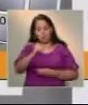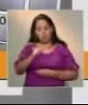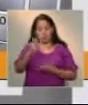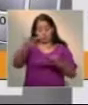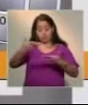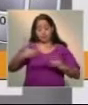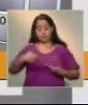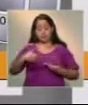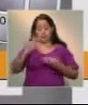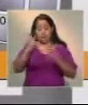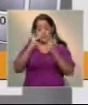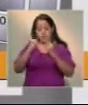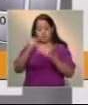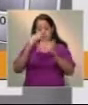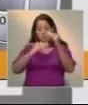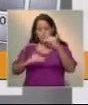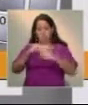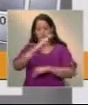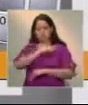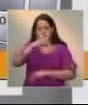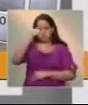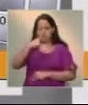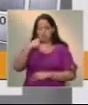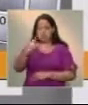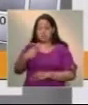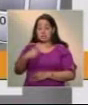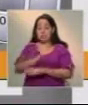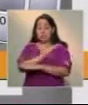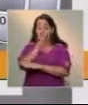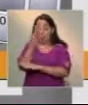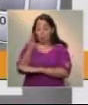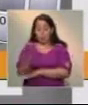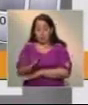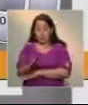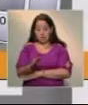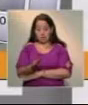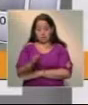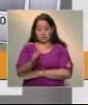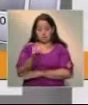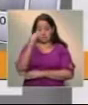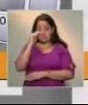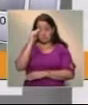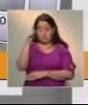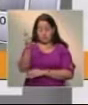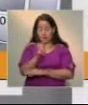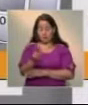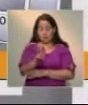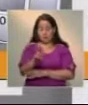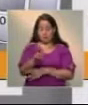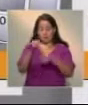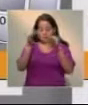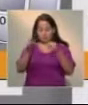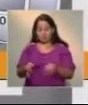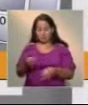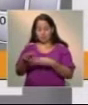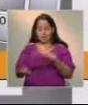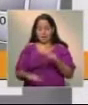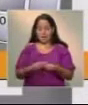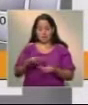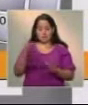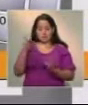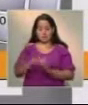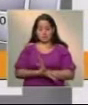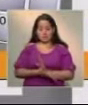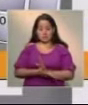me da el propio vicerrector administrativo, hubo la prudencia, pero la rapidez para actuar en estos casos. Por supuesto,